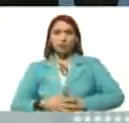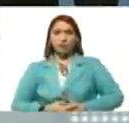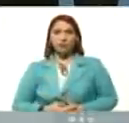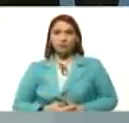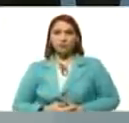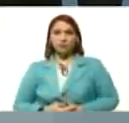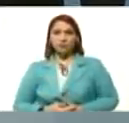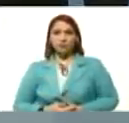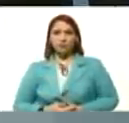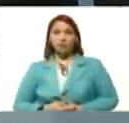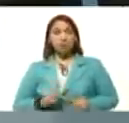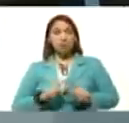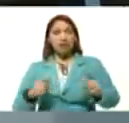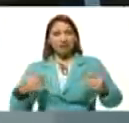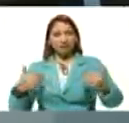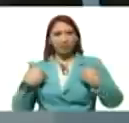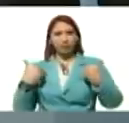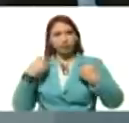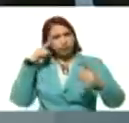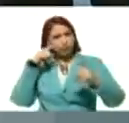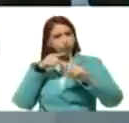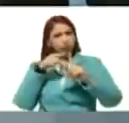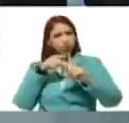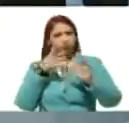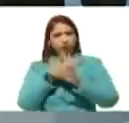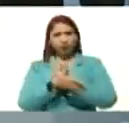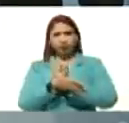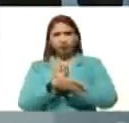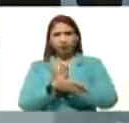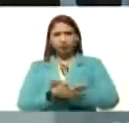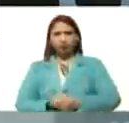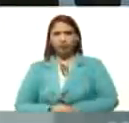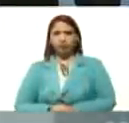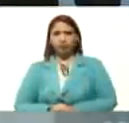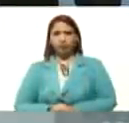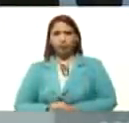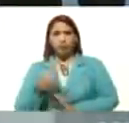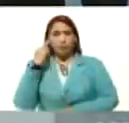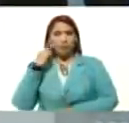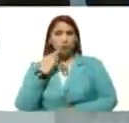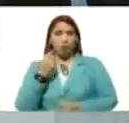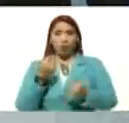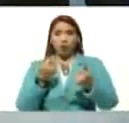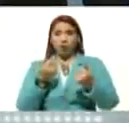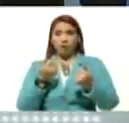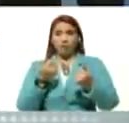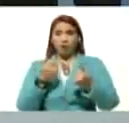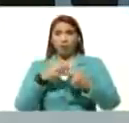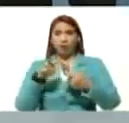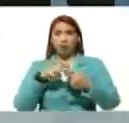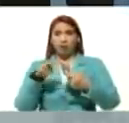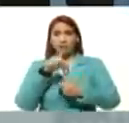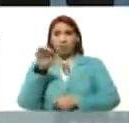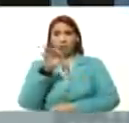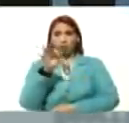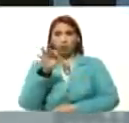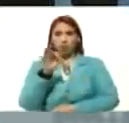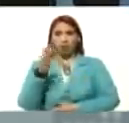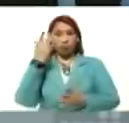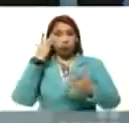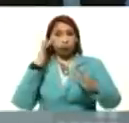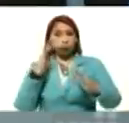para afectar, el objetivo, de Bolívar Digital, 100%, para, intentar